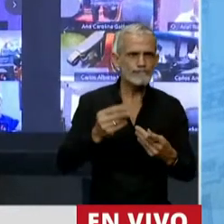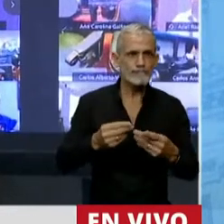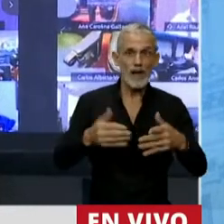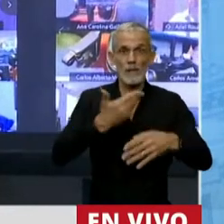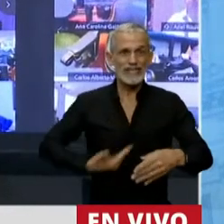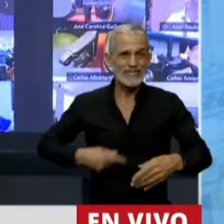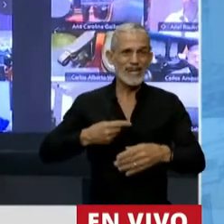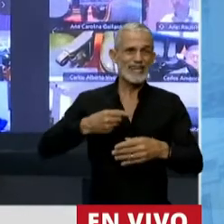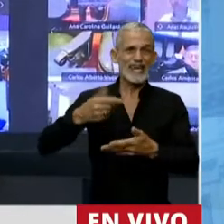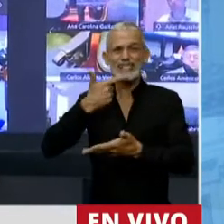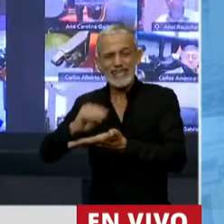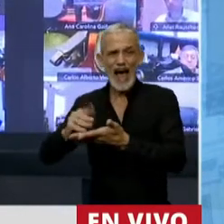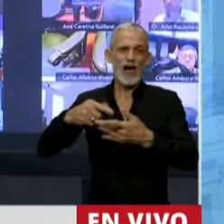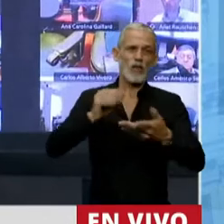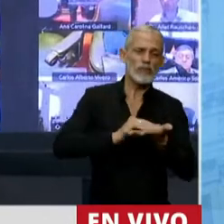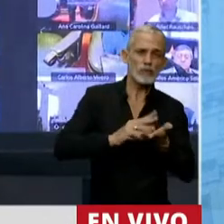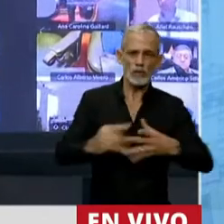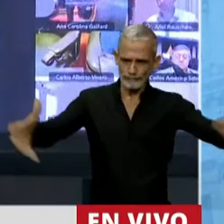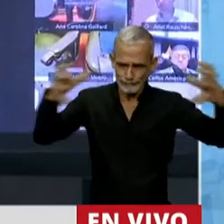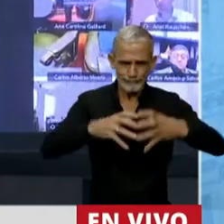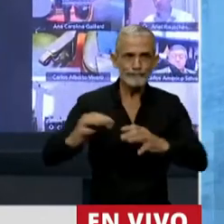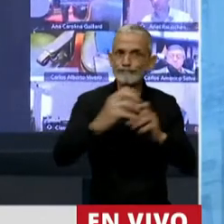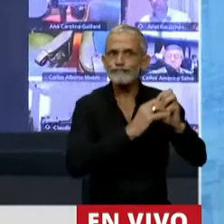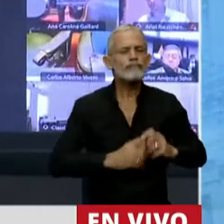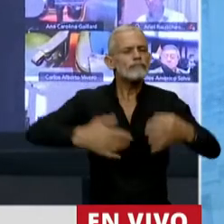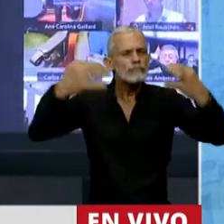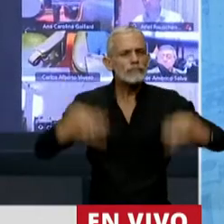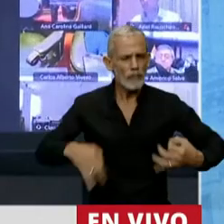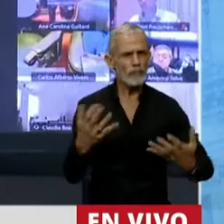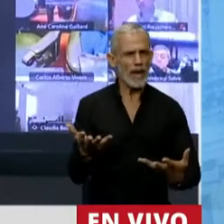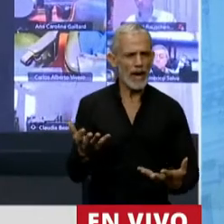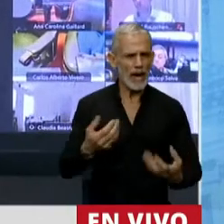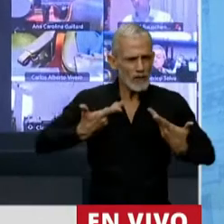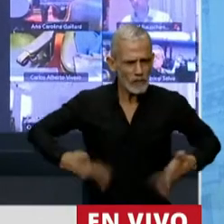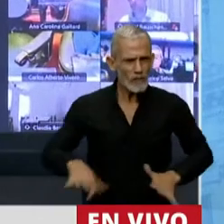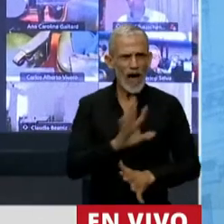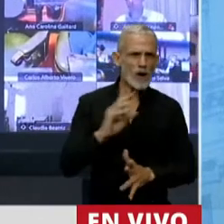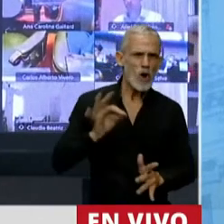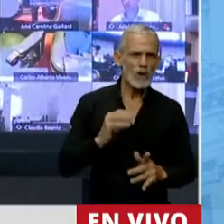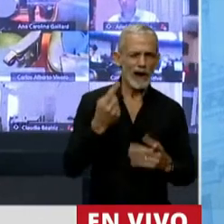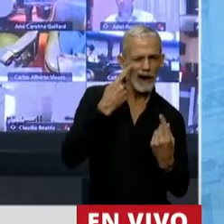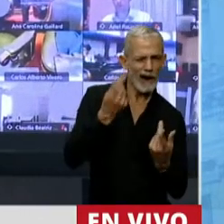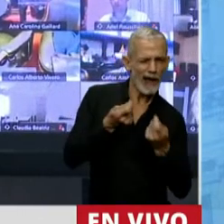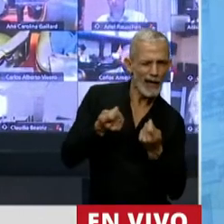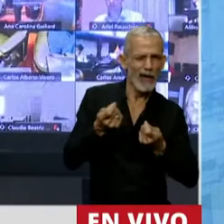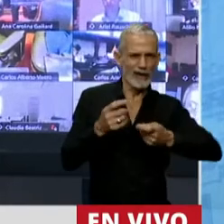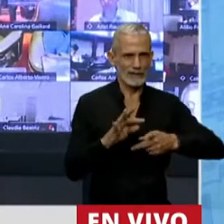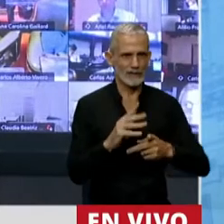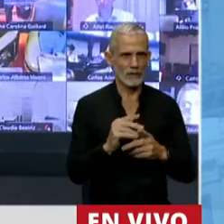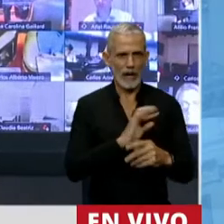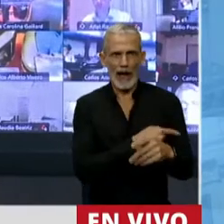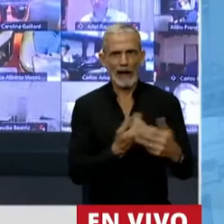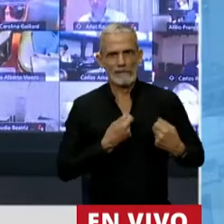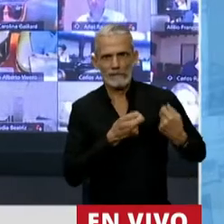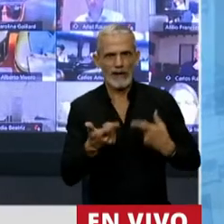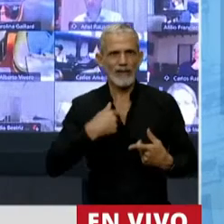cámaras, para poder discutir con ellos de buena fe y sin que sea un sistema por el cual